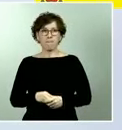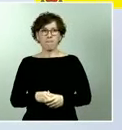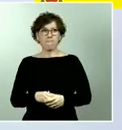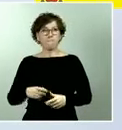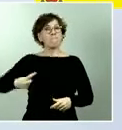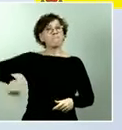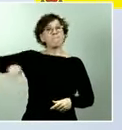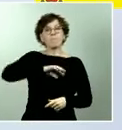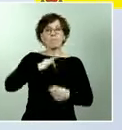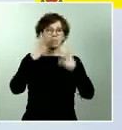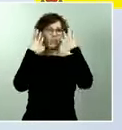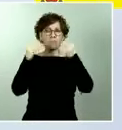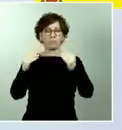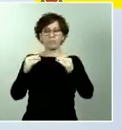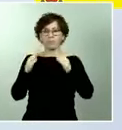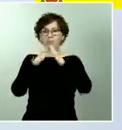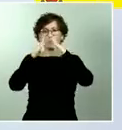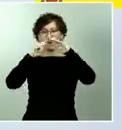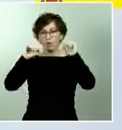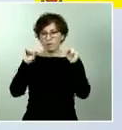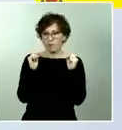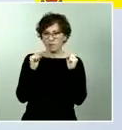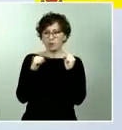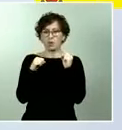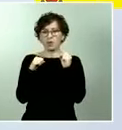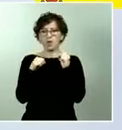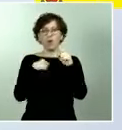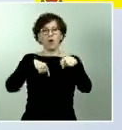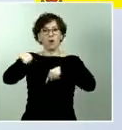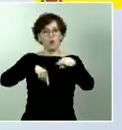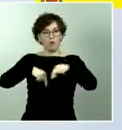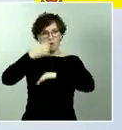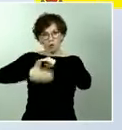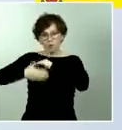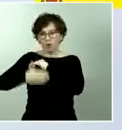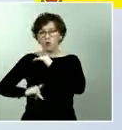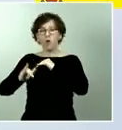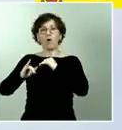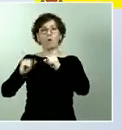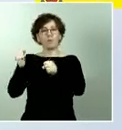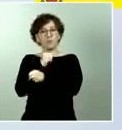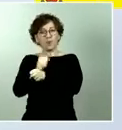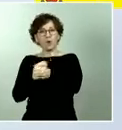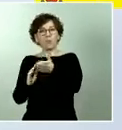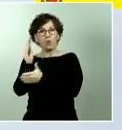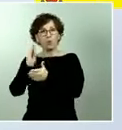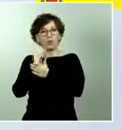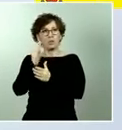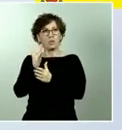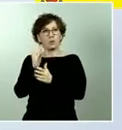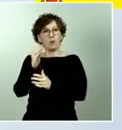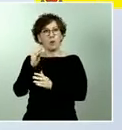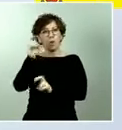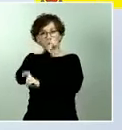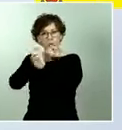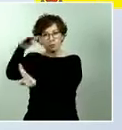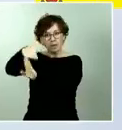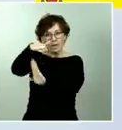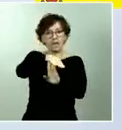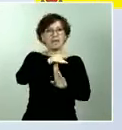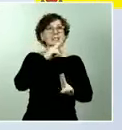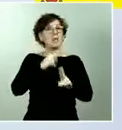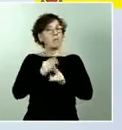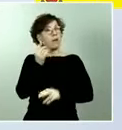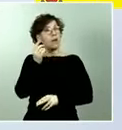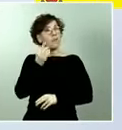ni el cese de buena parte de la actividad productiva obedecen al capricho de un gobierno, sino que responden a la situación de emergencia